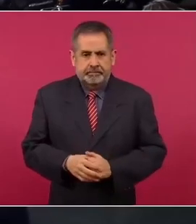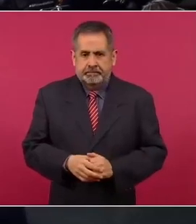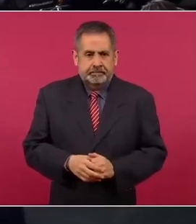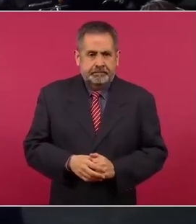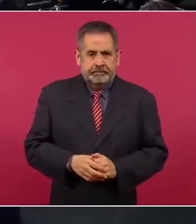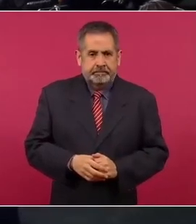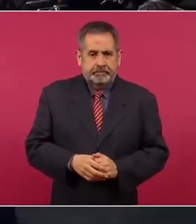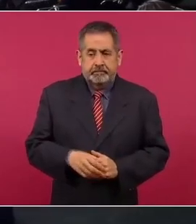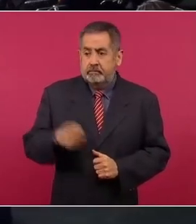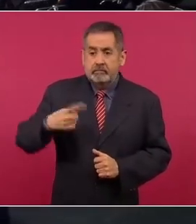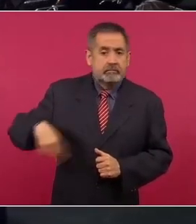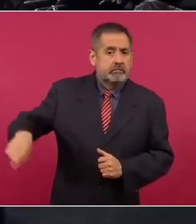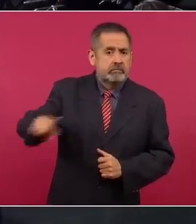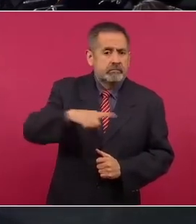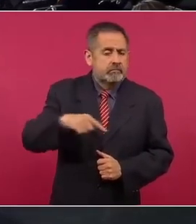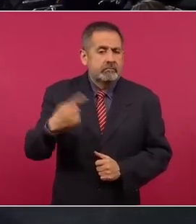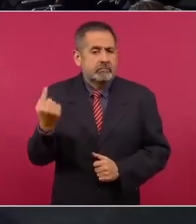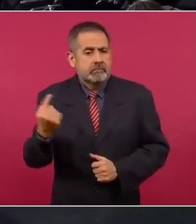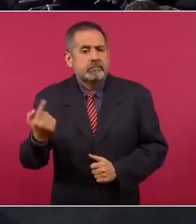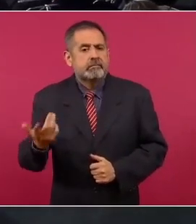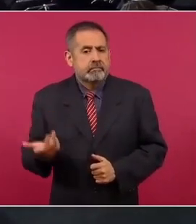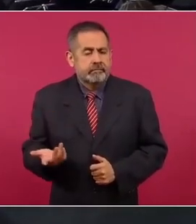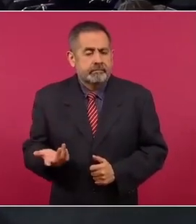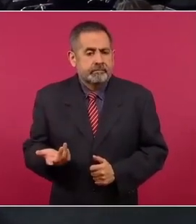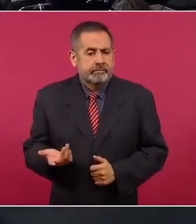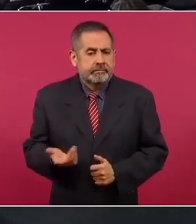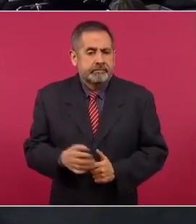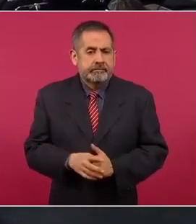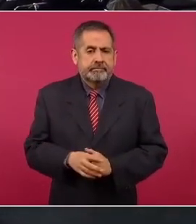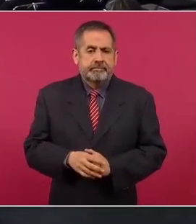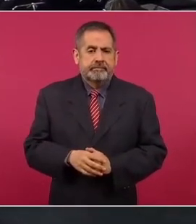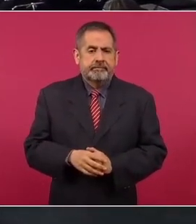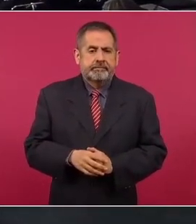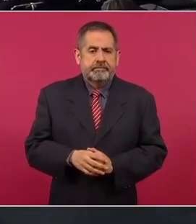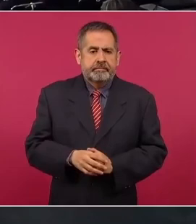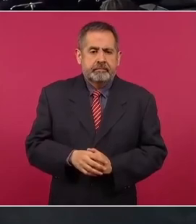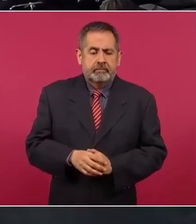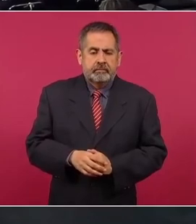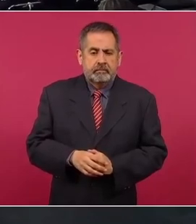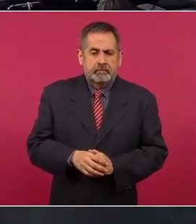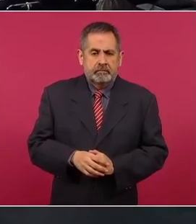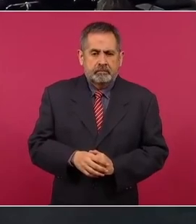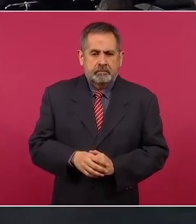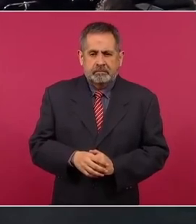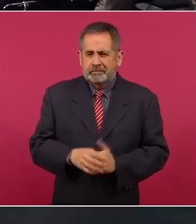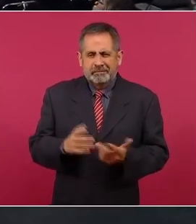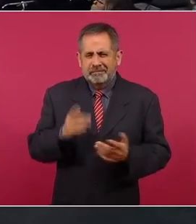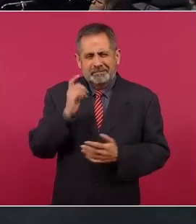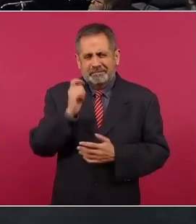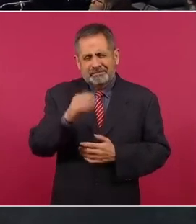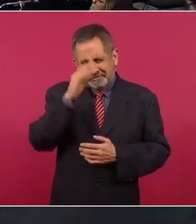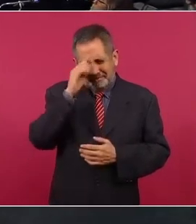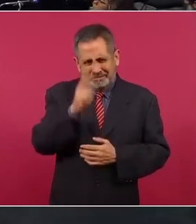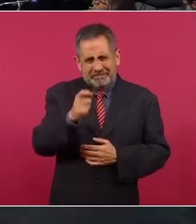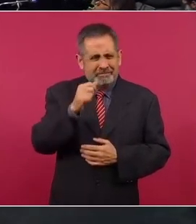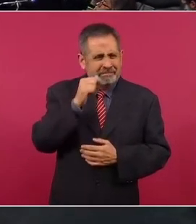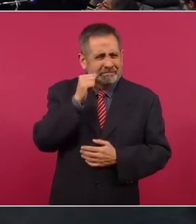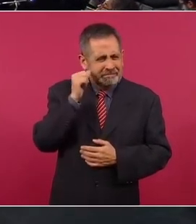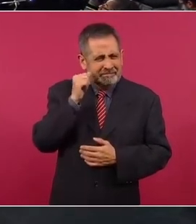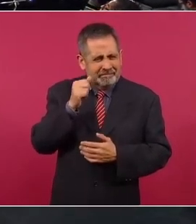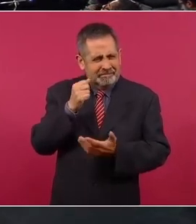y el pueblo, ¿qué significa eso que hicieron?